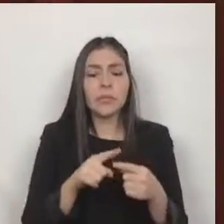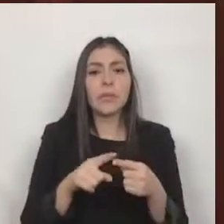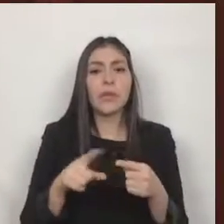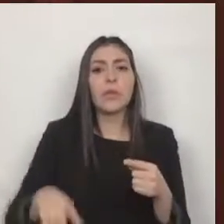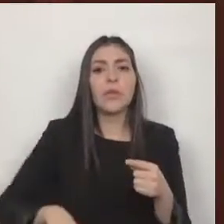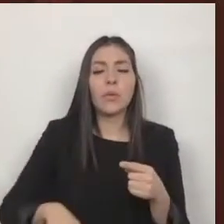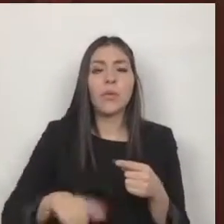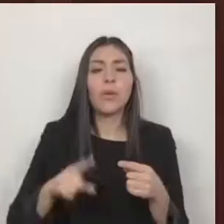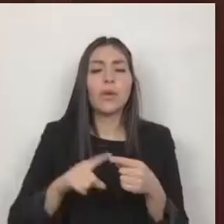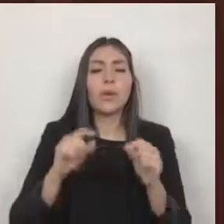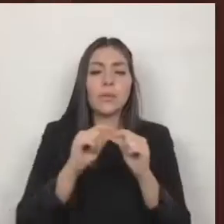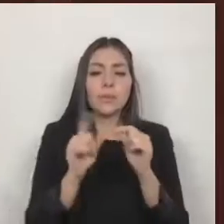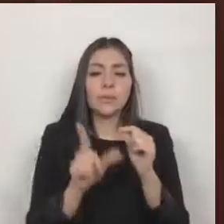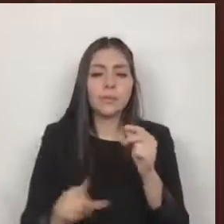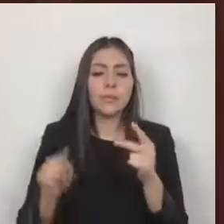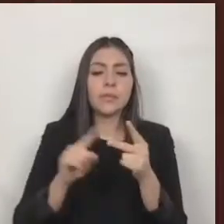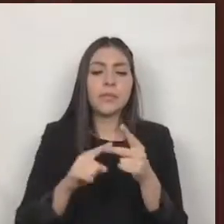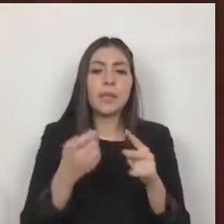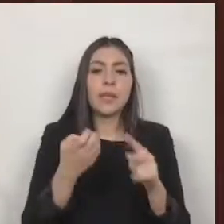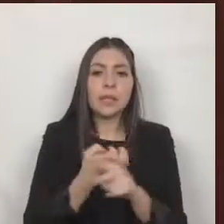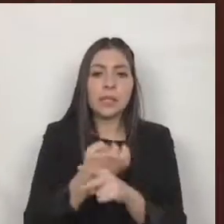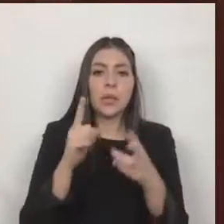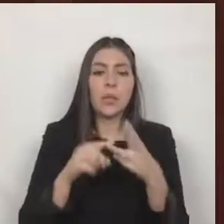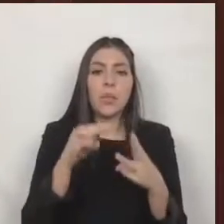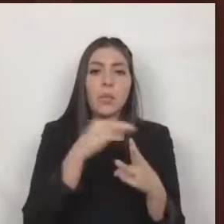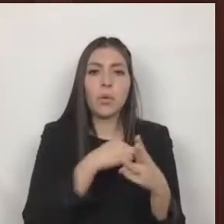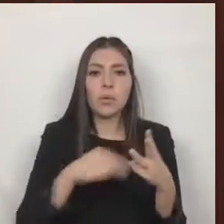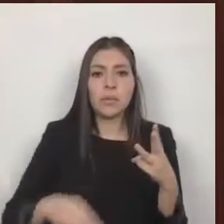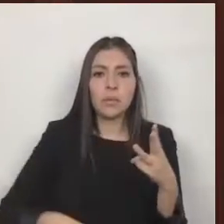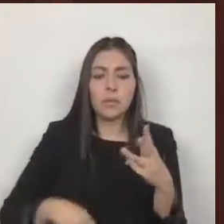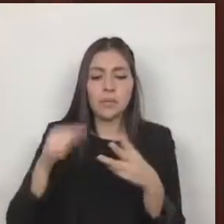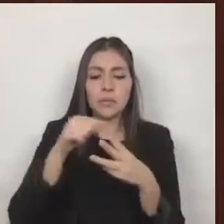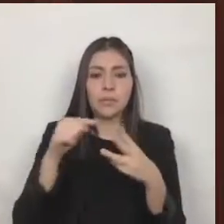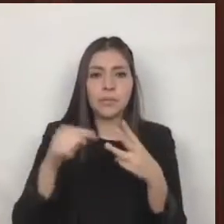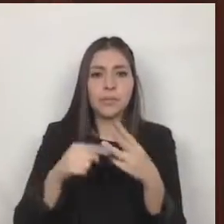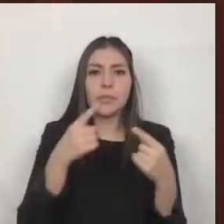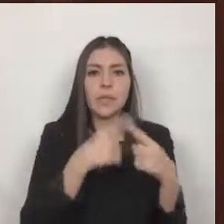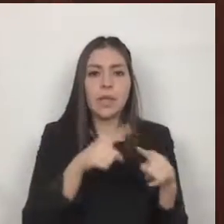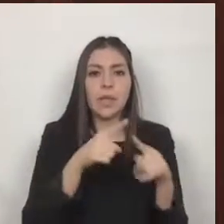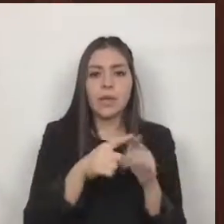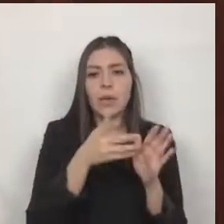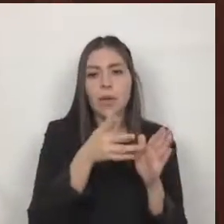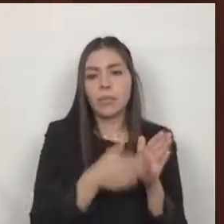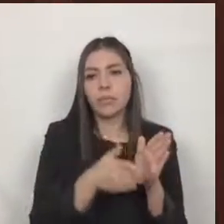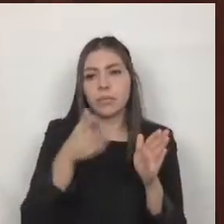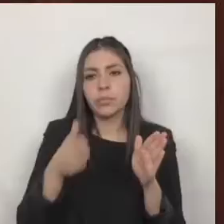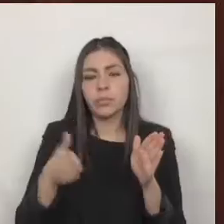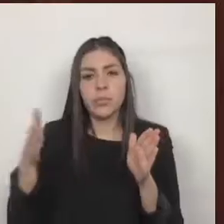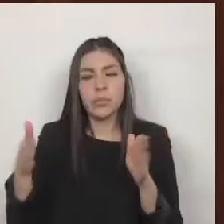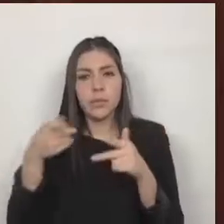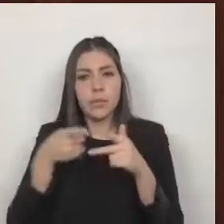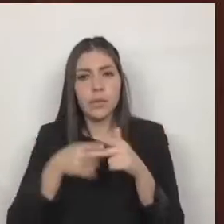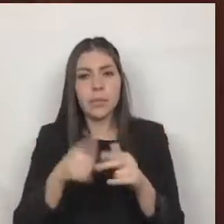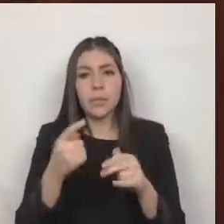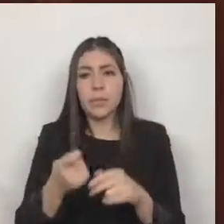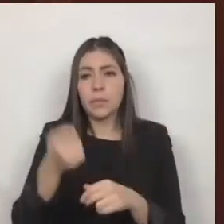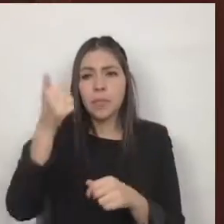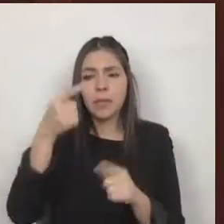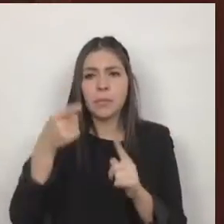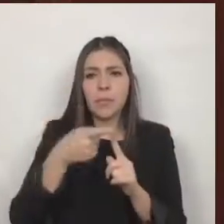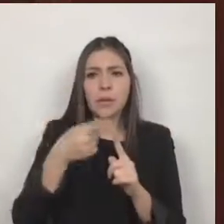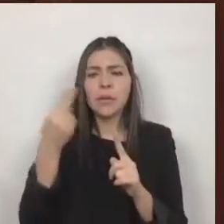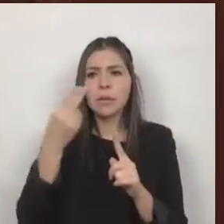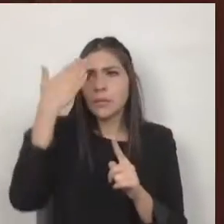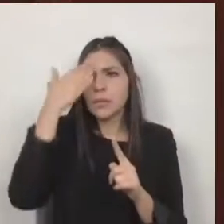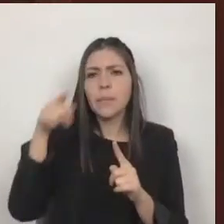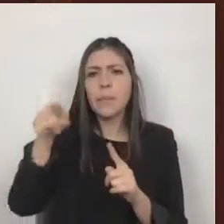y municipal se conforma de diversas etapas iniciando con un diagnóstico que incluye las demandas y necesidades de la población